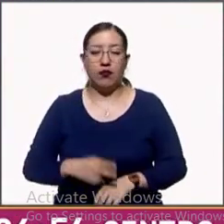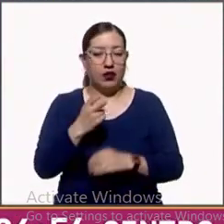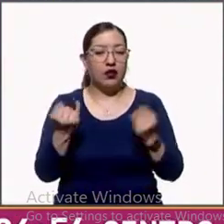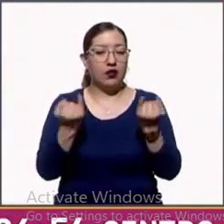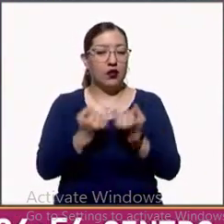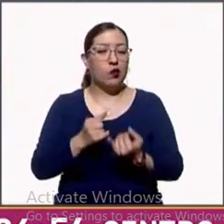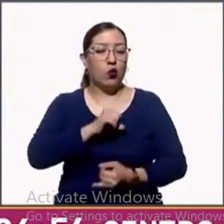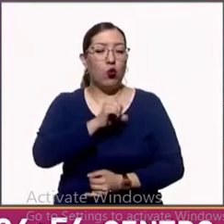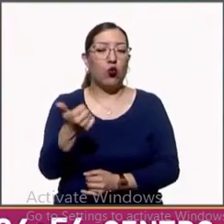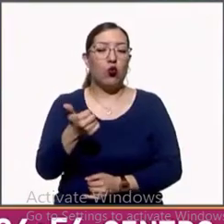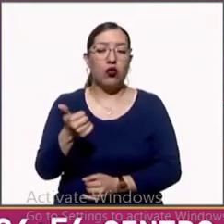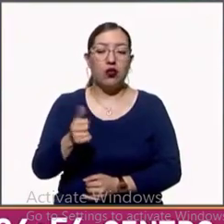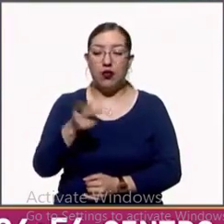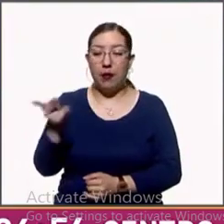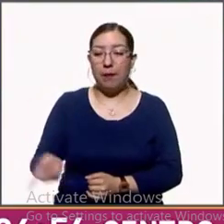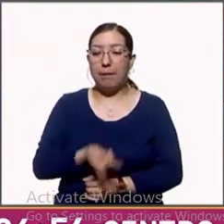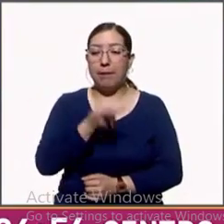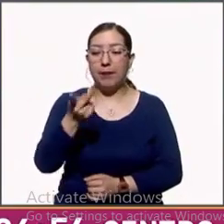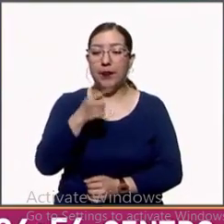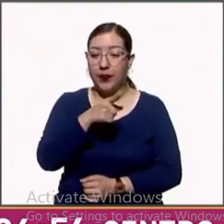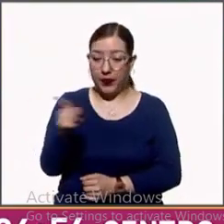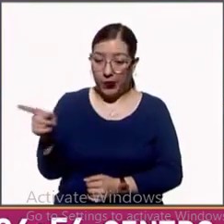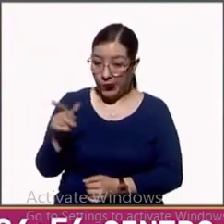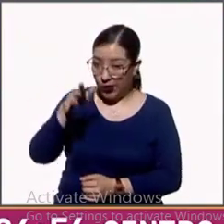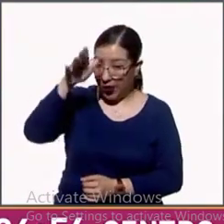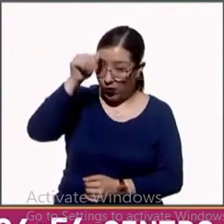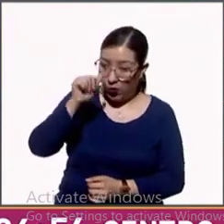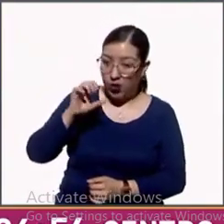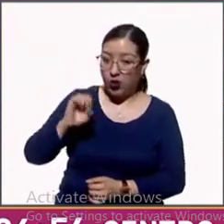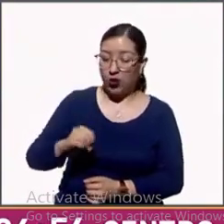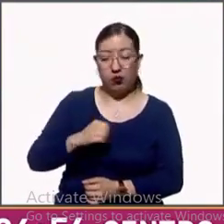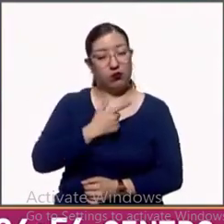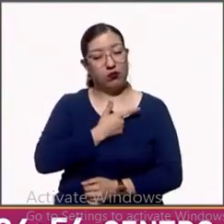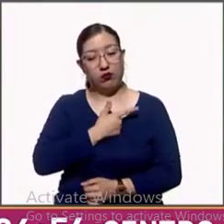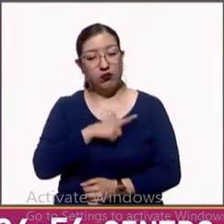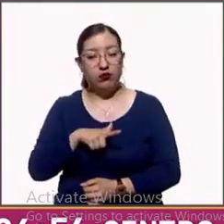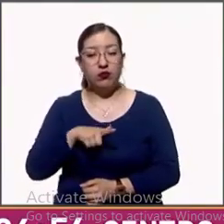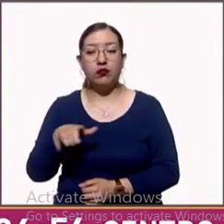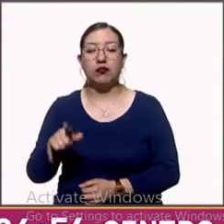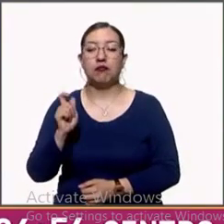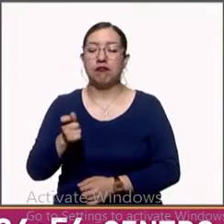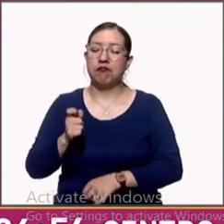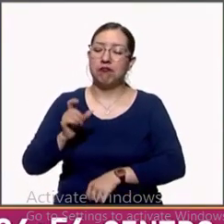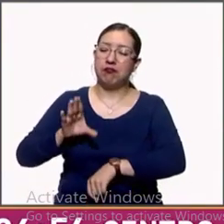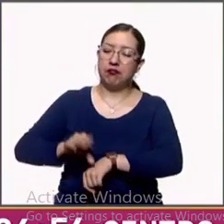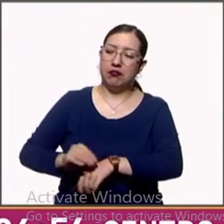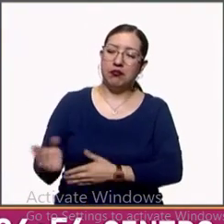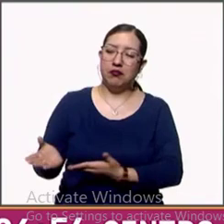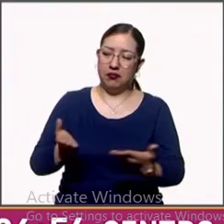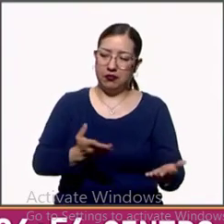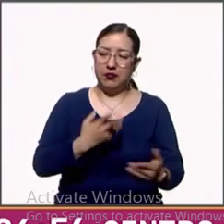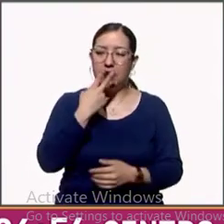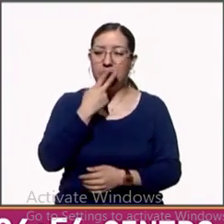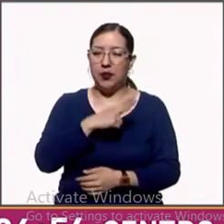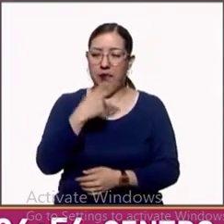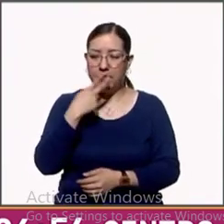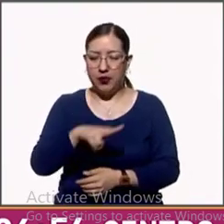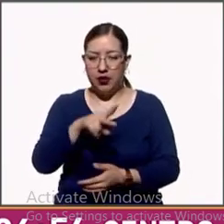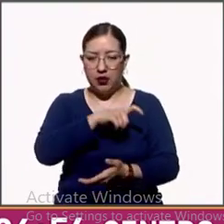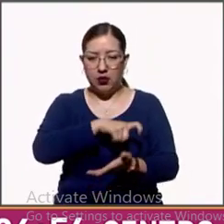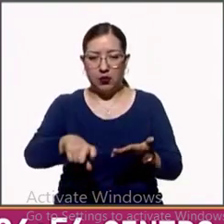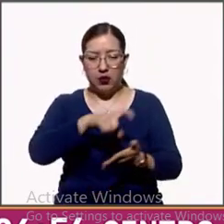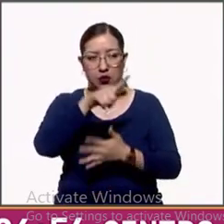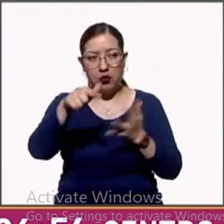preguntamos después, ¿qué tan de acuerdo en ese acuerdo estaría usted que se prohíba mostrar y tener acceso a los productos de tabaco en puntos de venta?